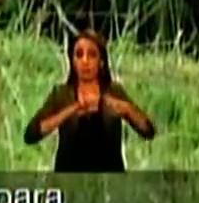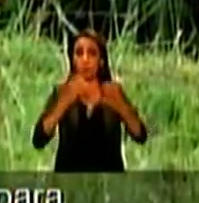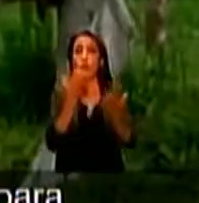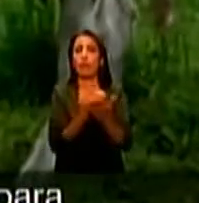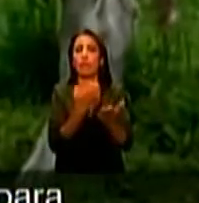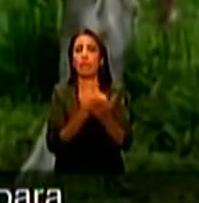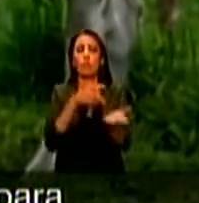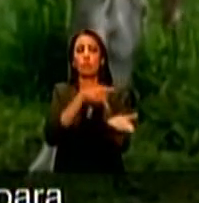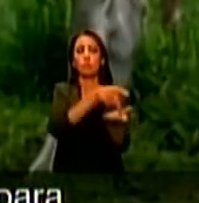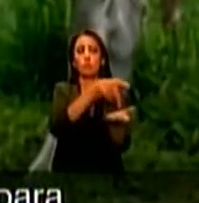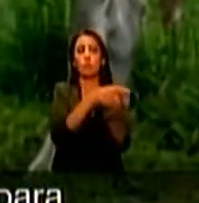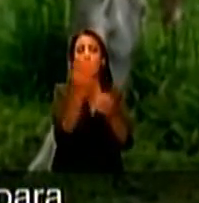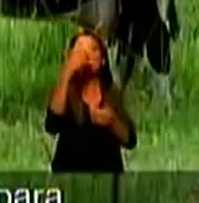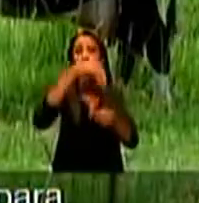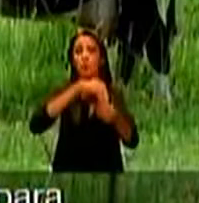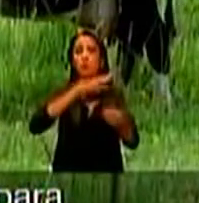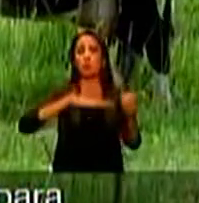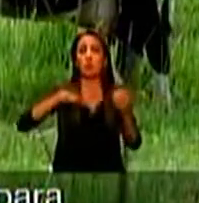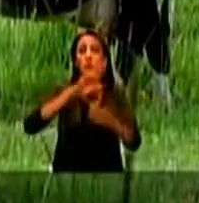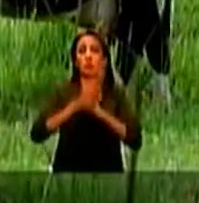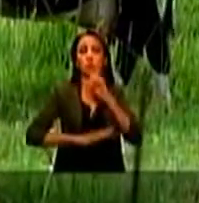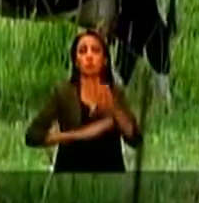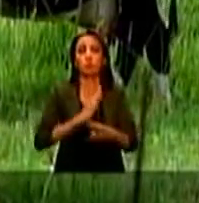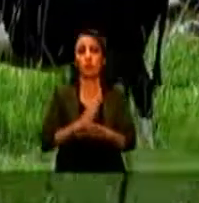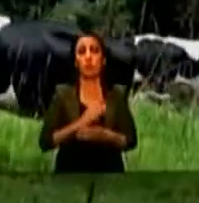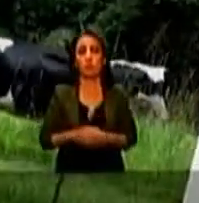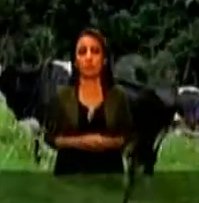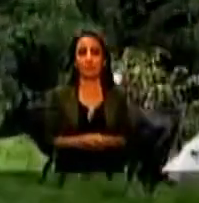y el financiamiento del Fondo para el Medio Ambiente Mundial.